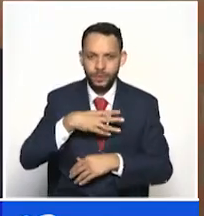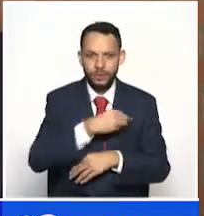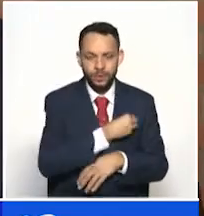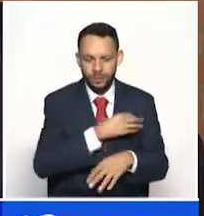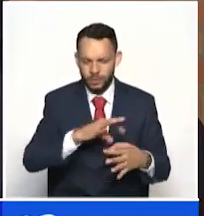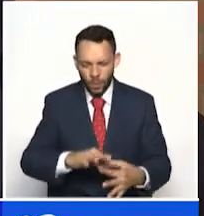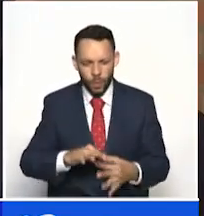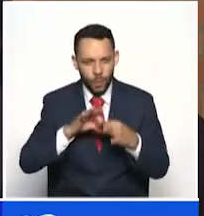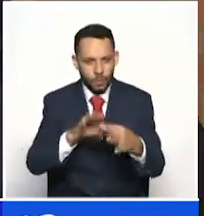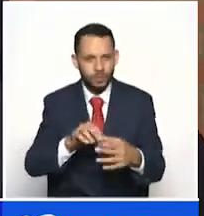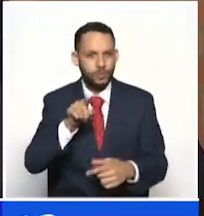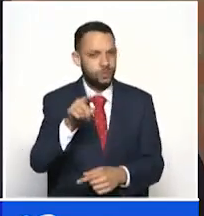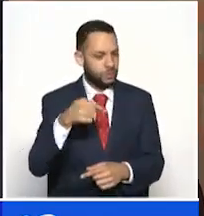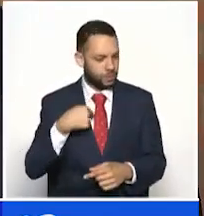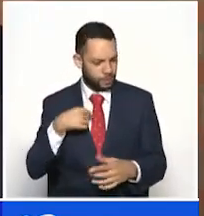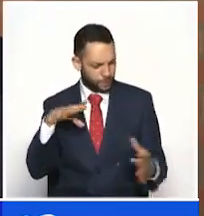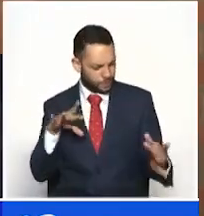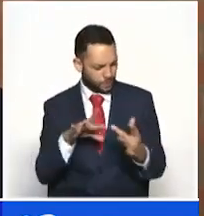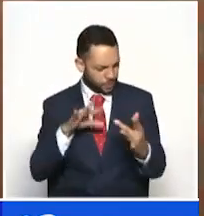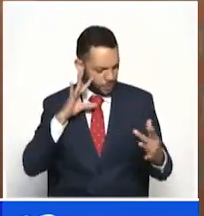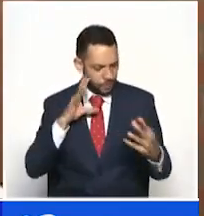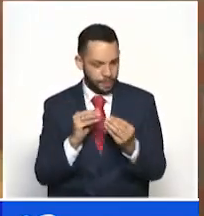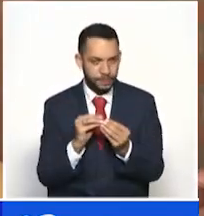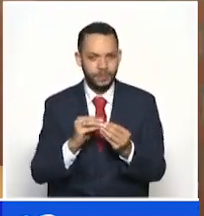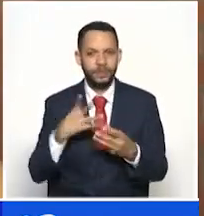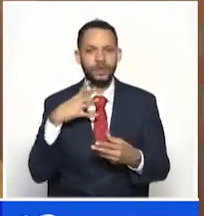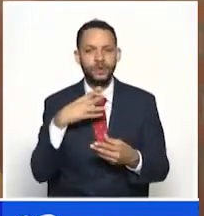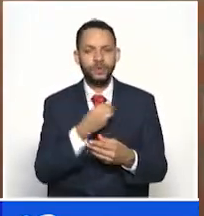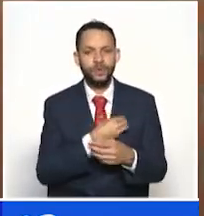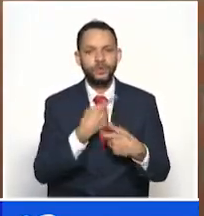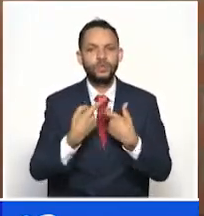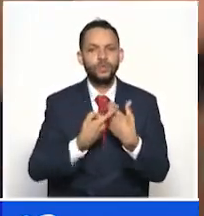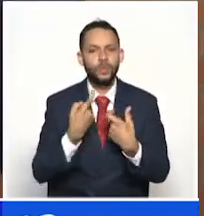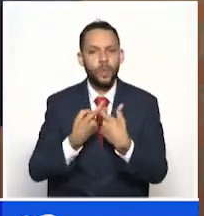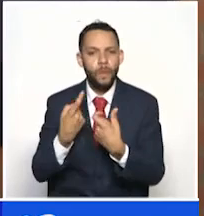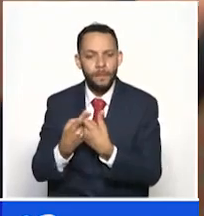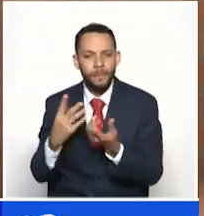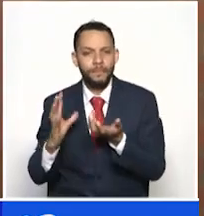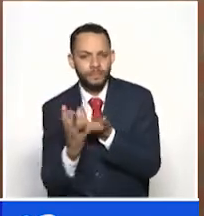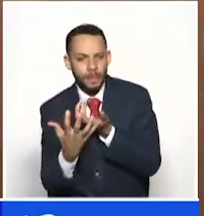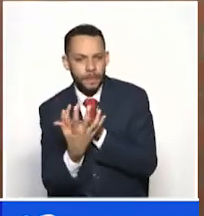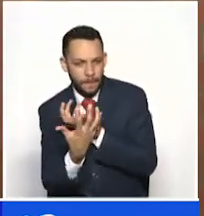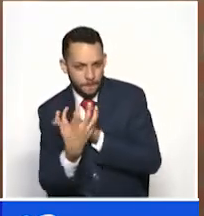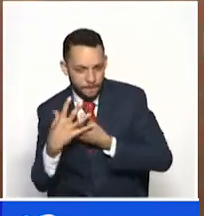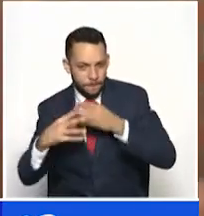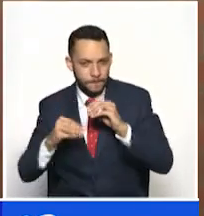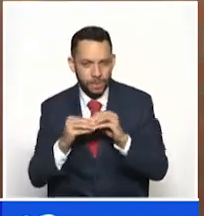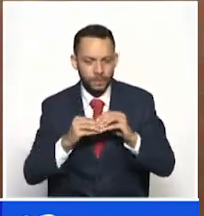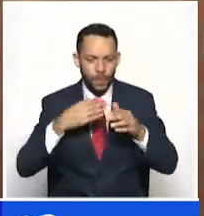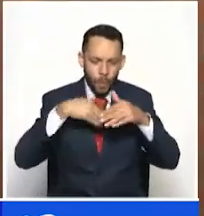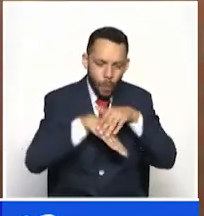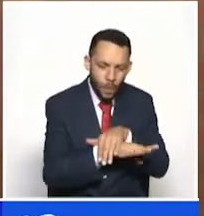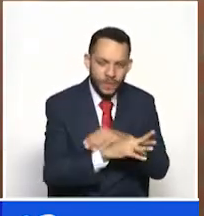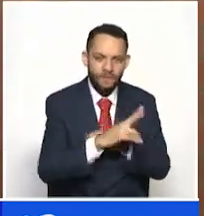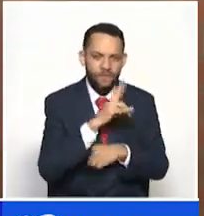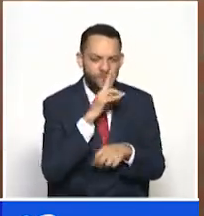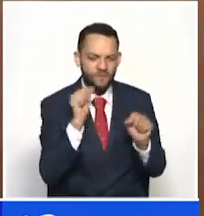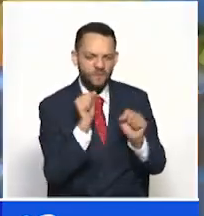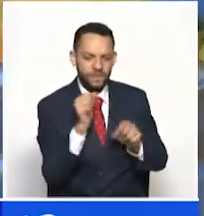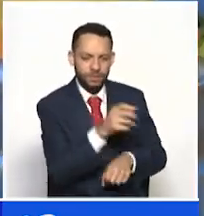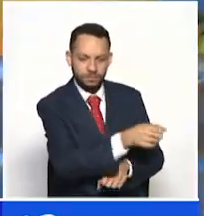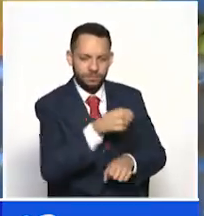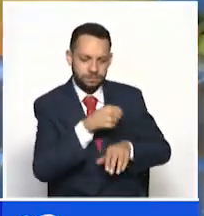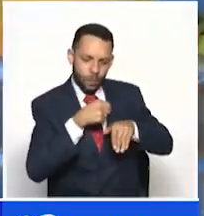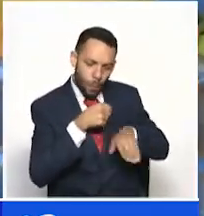Colombia hoy con sabor a pimentones a tomates a lechugas frescas y con unos cuartos refrigerados gracias a la cooperación